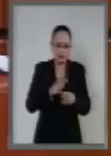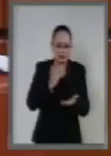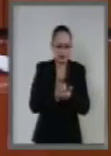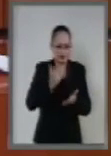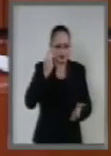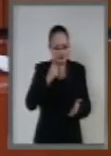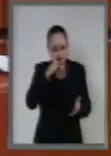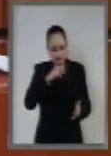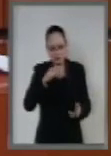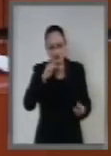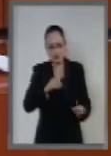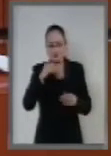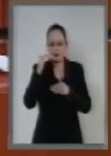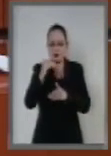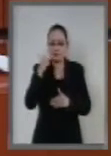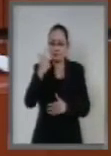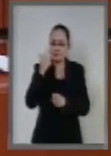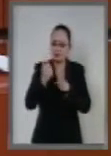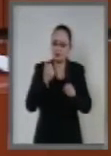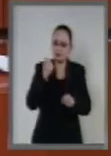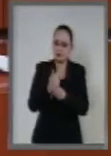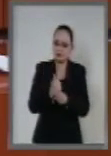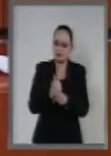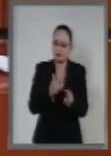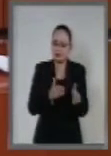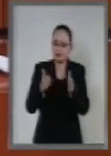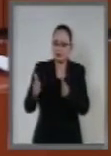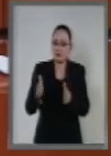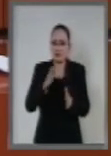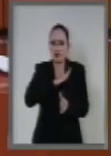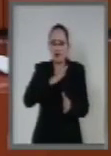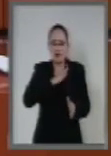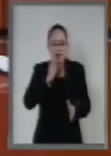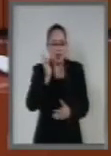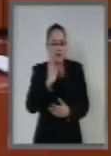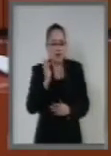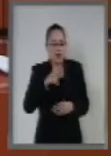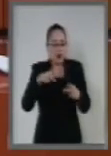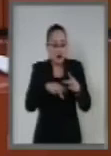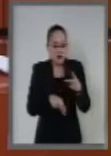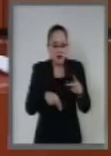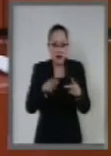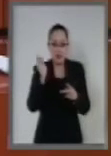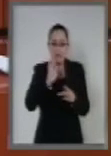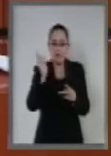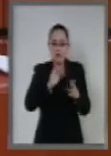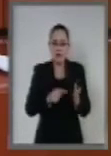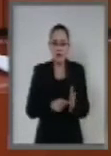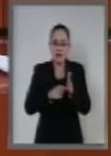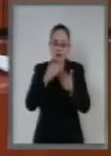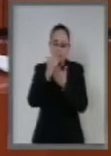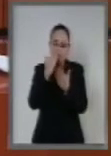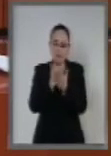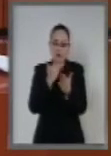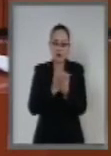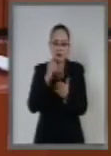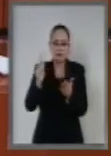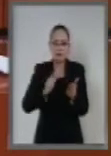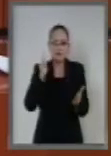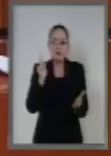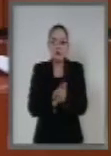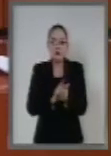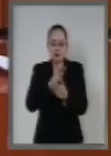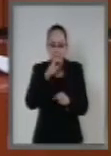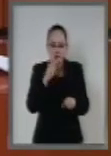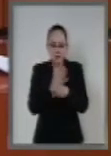a siete años, con la posibilidad de interrupción en los términos que establece la Ley General